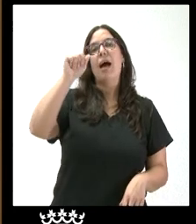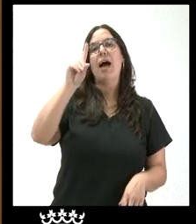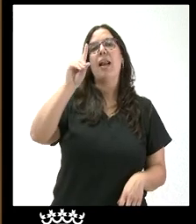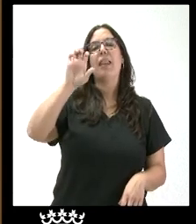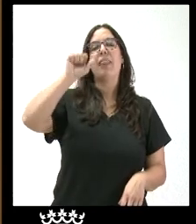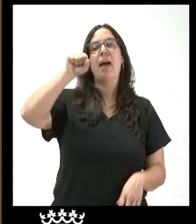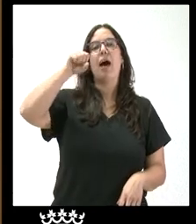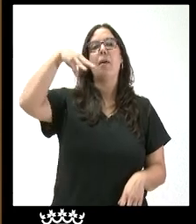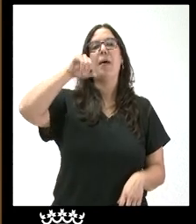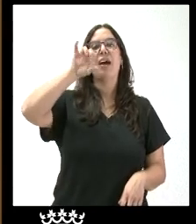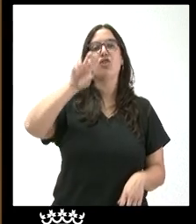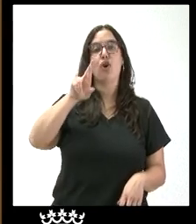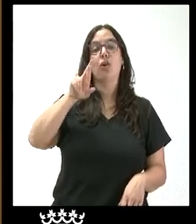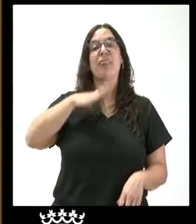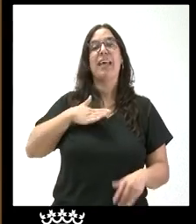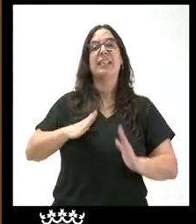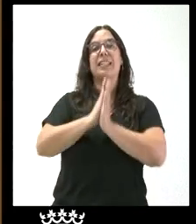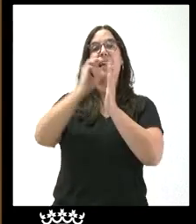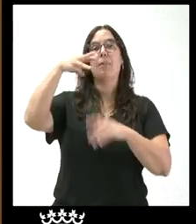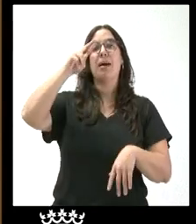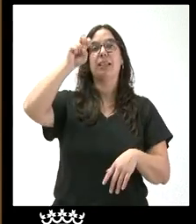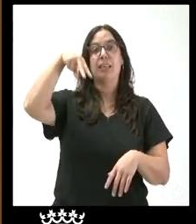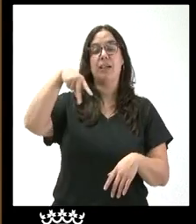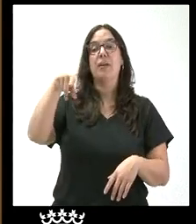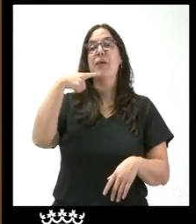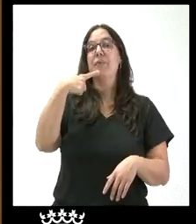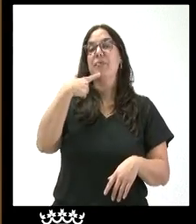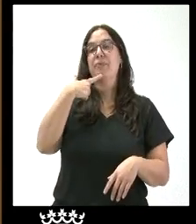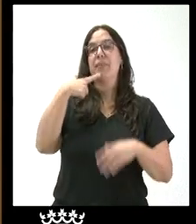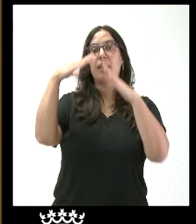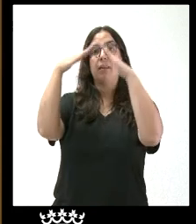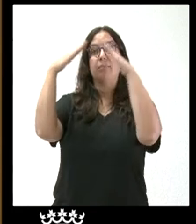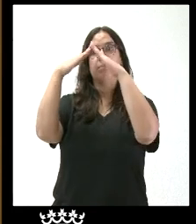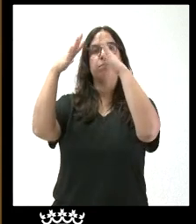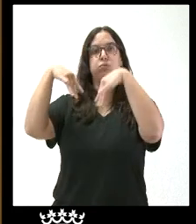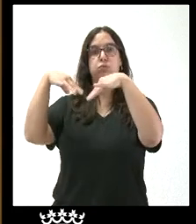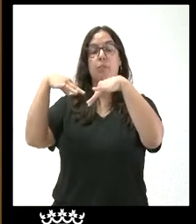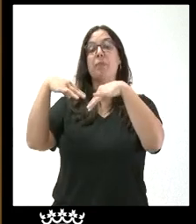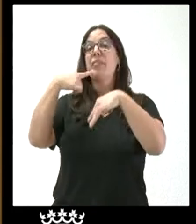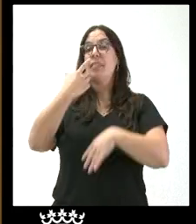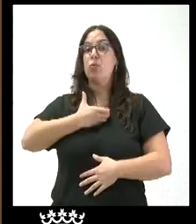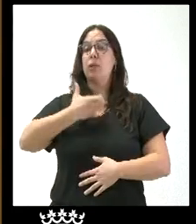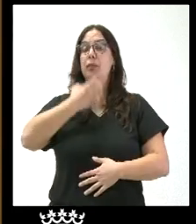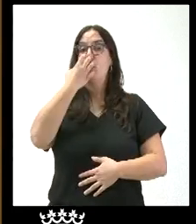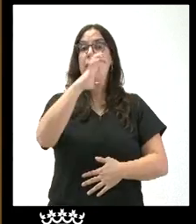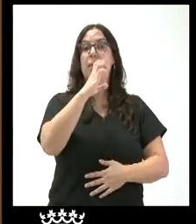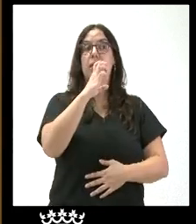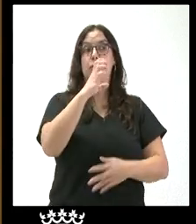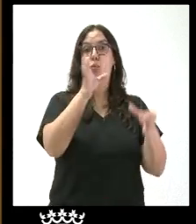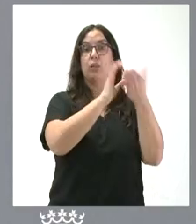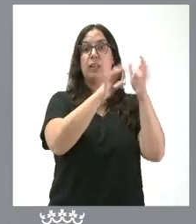del comedor. El ayuntamiento dice que va a reclamar a la Junta porque es quien lo construyó hace cinco años. No sé si nos puede aportar algún dato más.